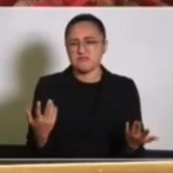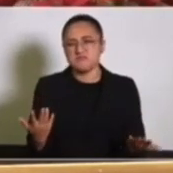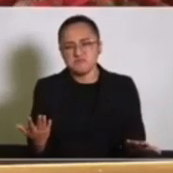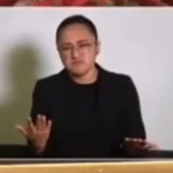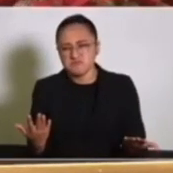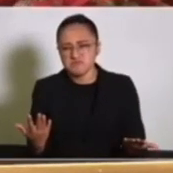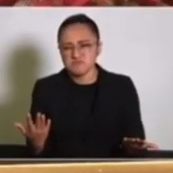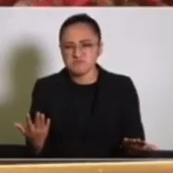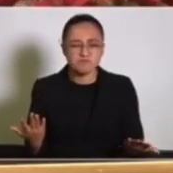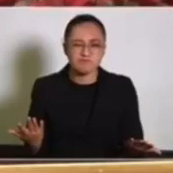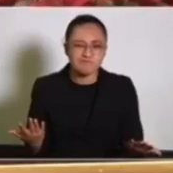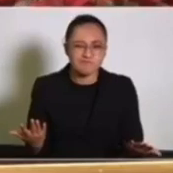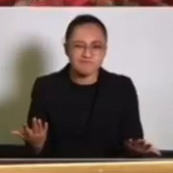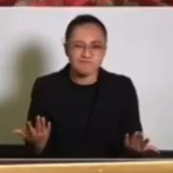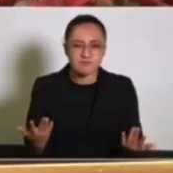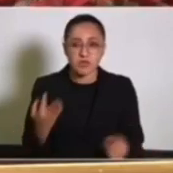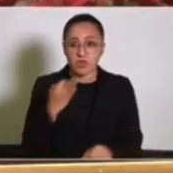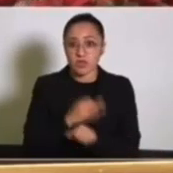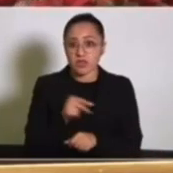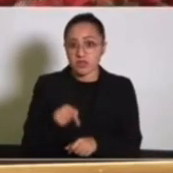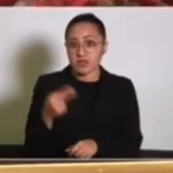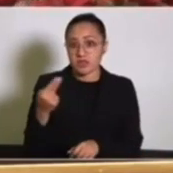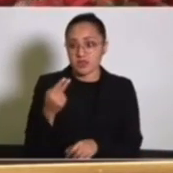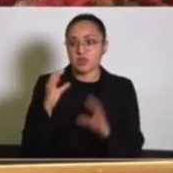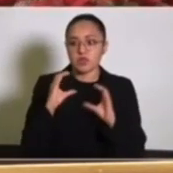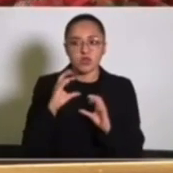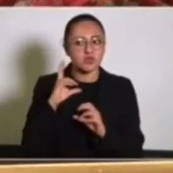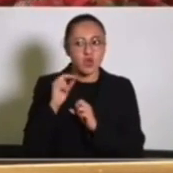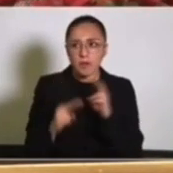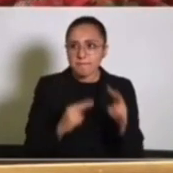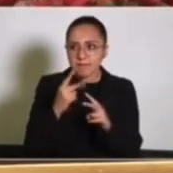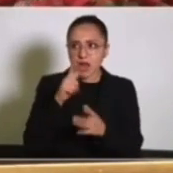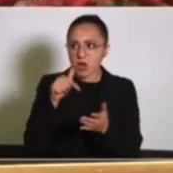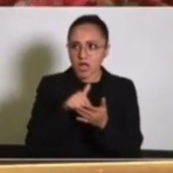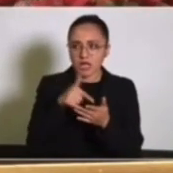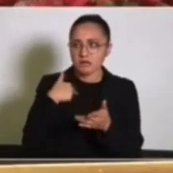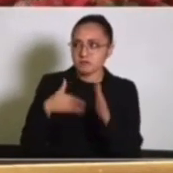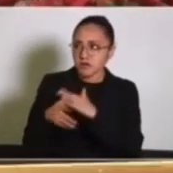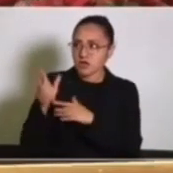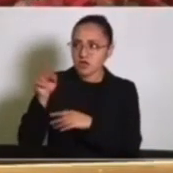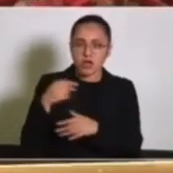No. Hoy cuidarnos significa no ir a ciertos lugares.